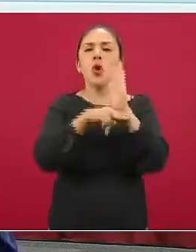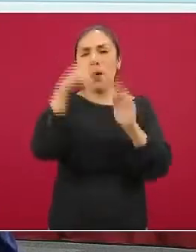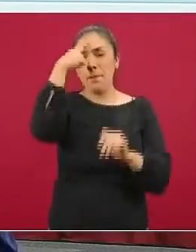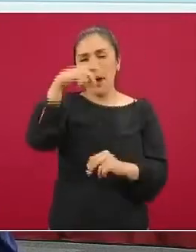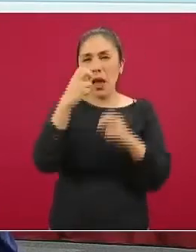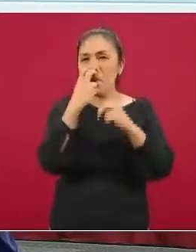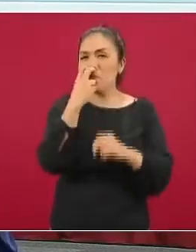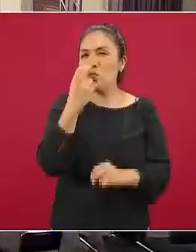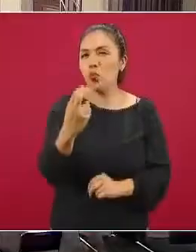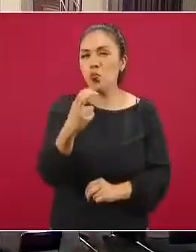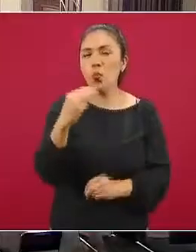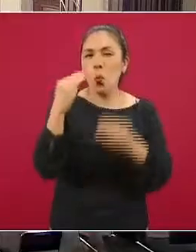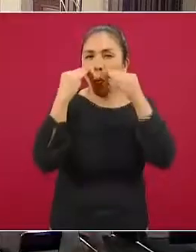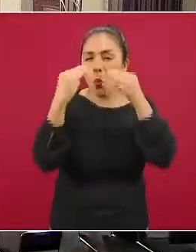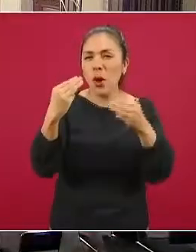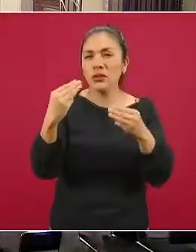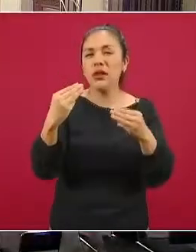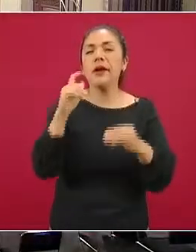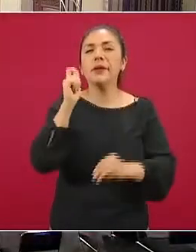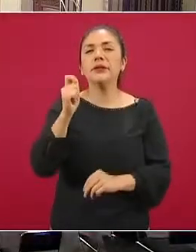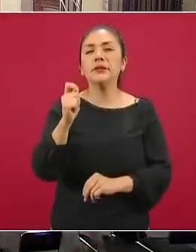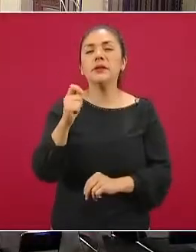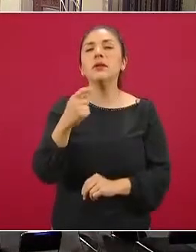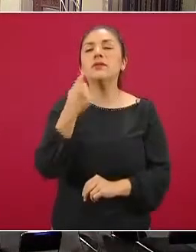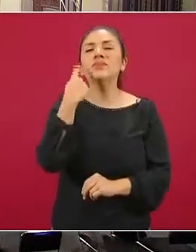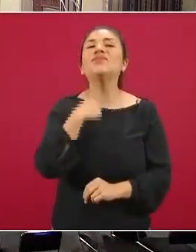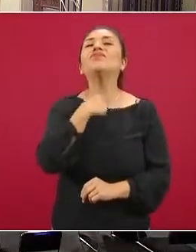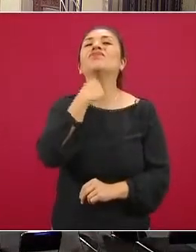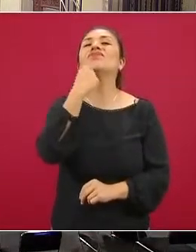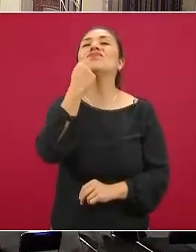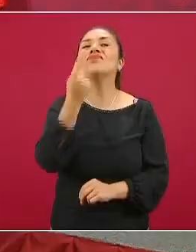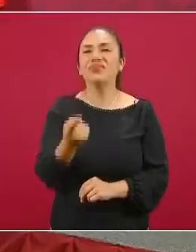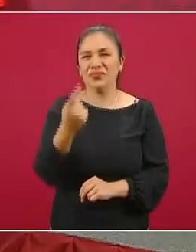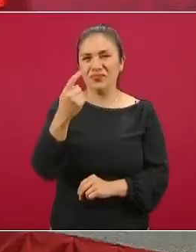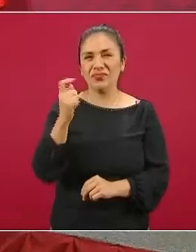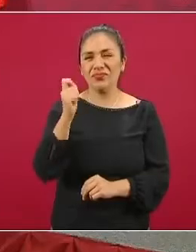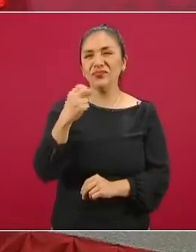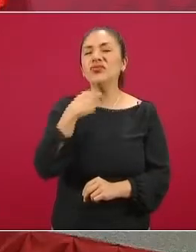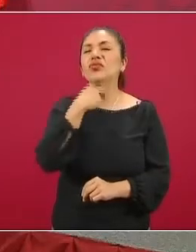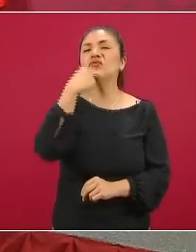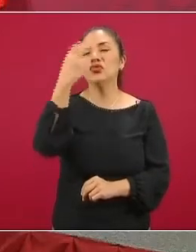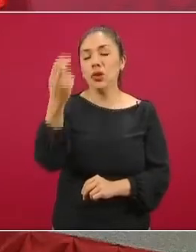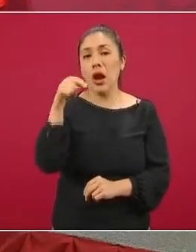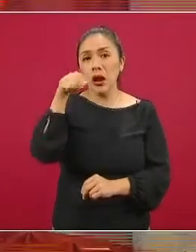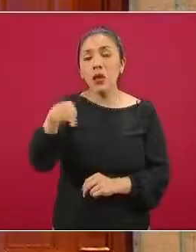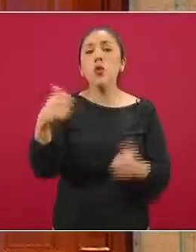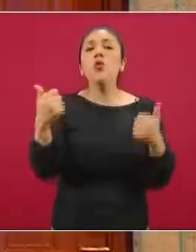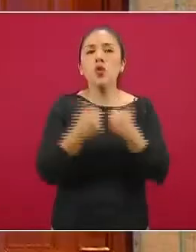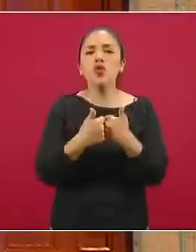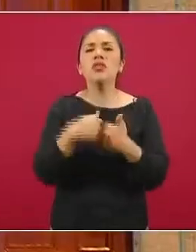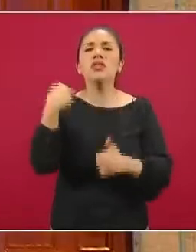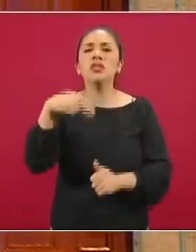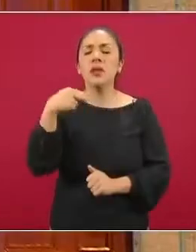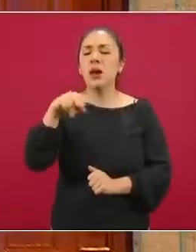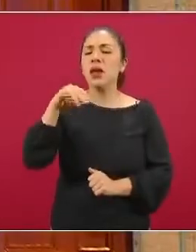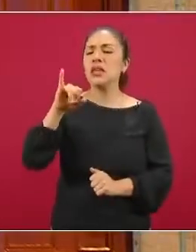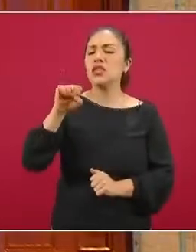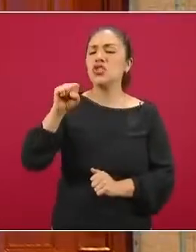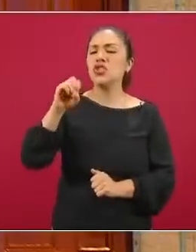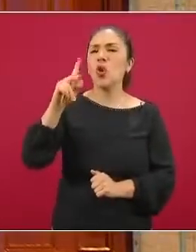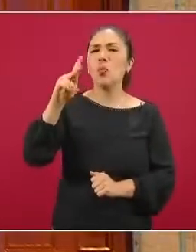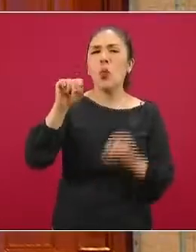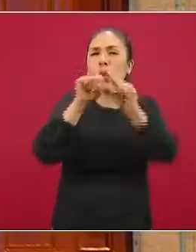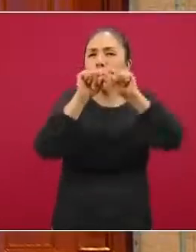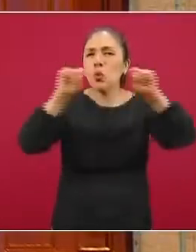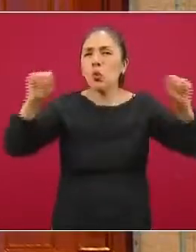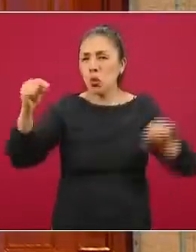una muestra de secreciones faringias, estas secreciones faringias se obtienen a través de un hisopo que se